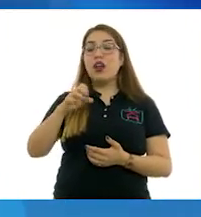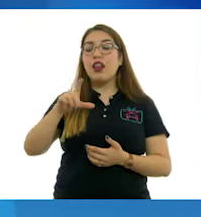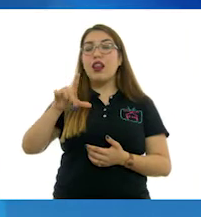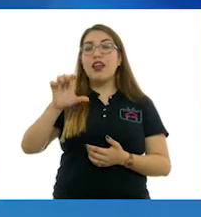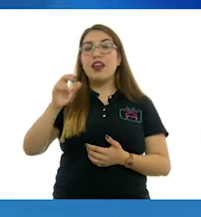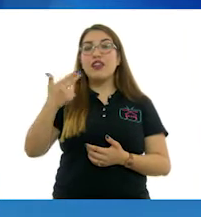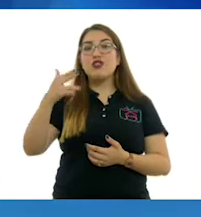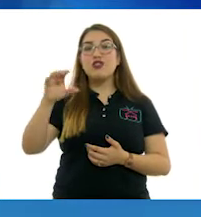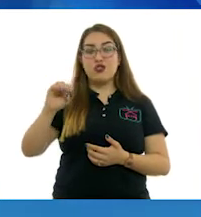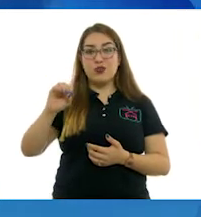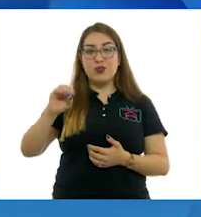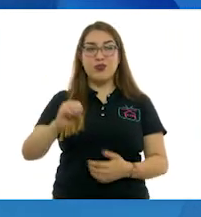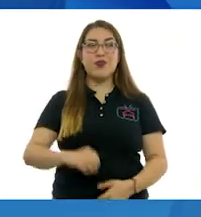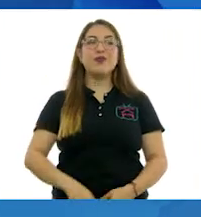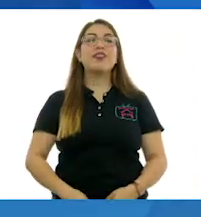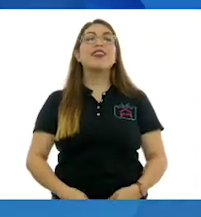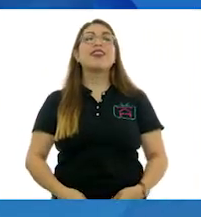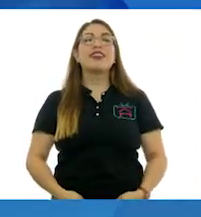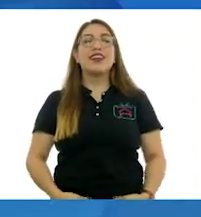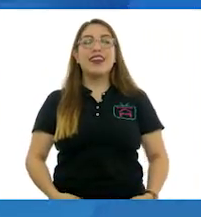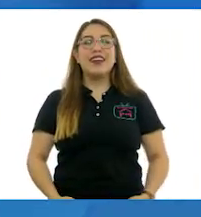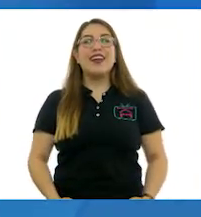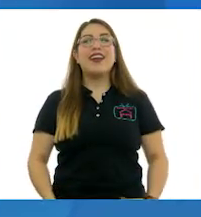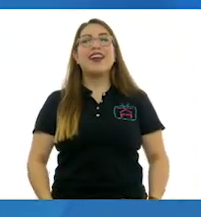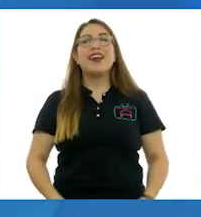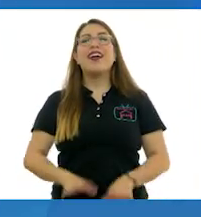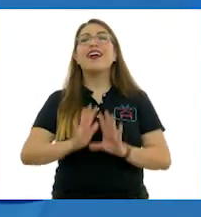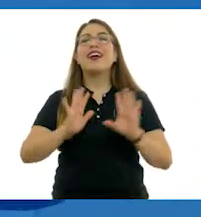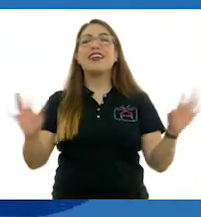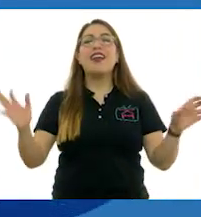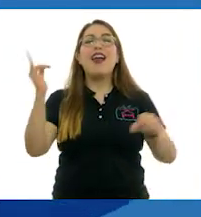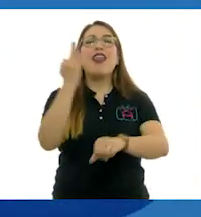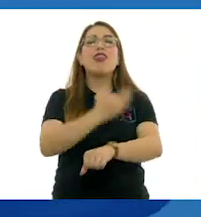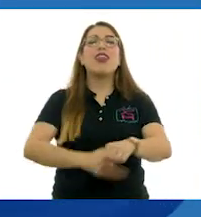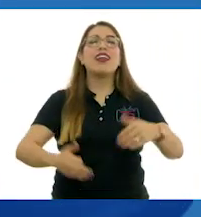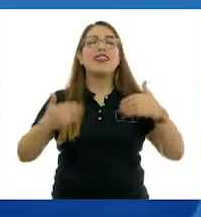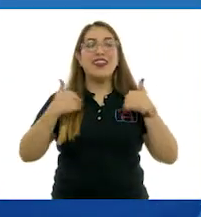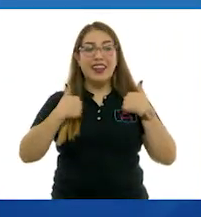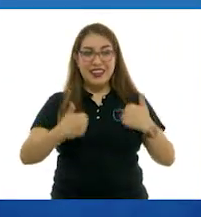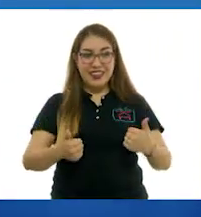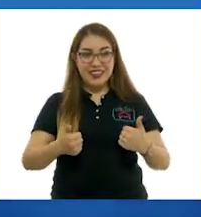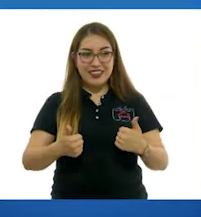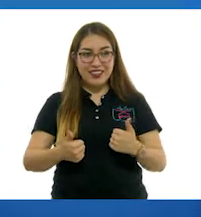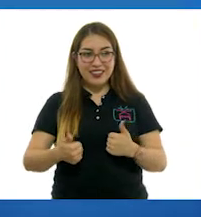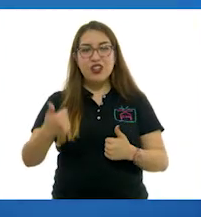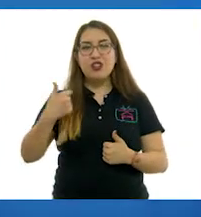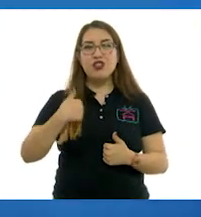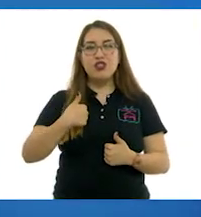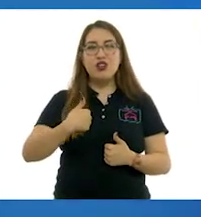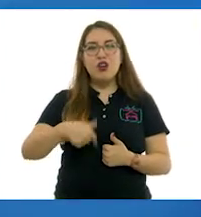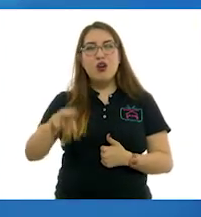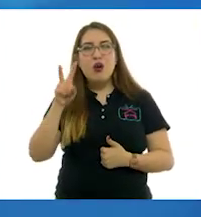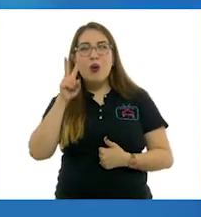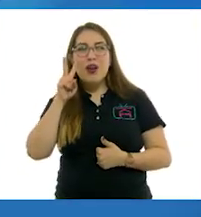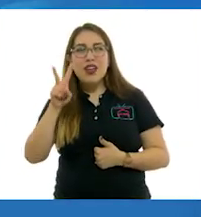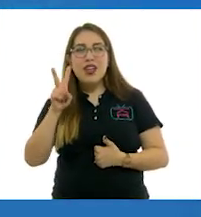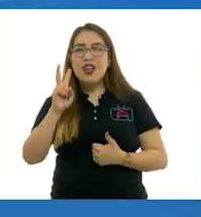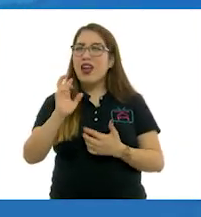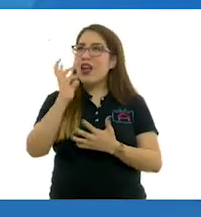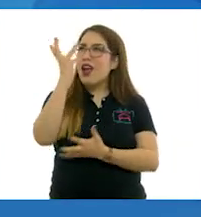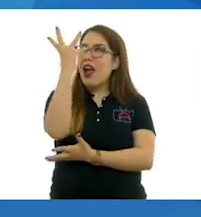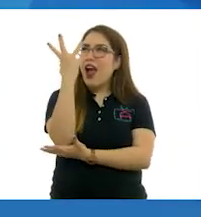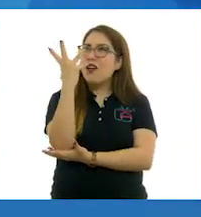Exactamente. El Hecho. Ay, mira, hasta que lo descubrí ahorita que lo estoy viendo. Yo había estudiado más el árbol, pero aquí